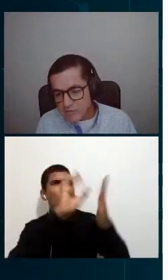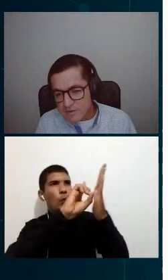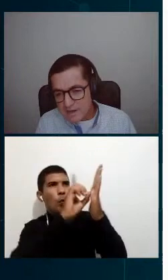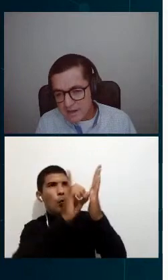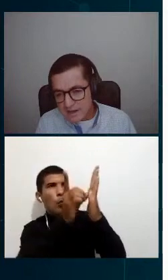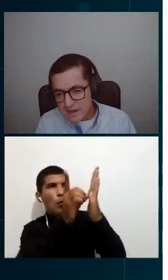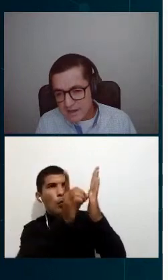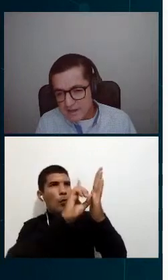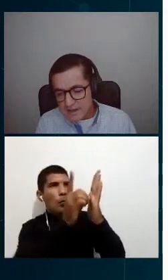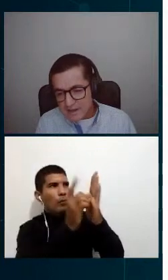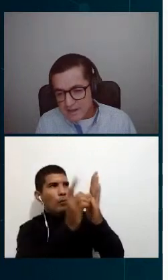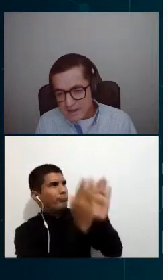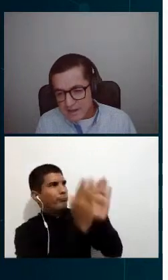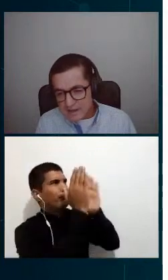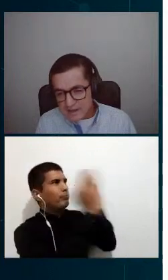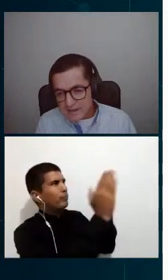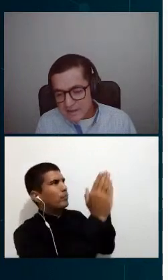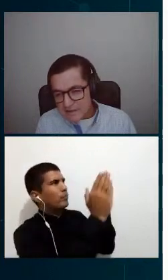una forma